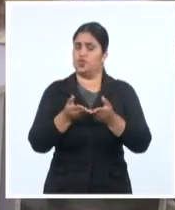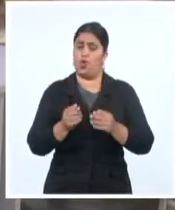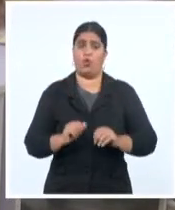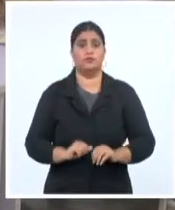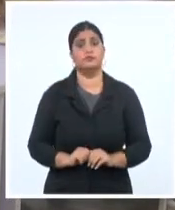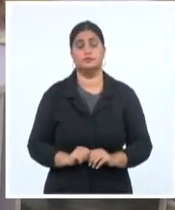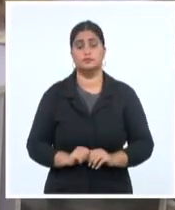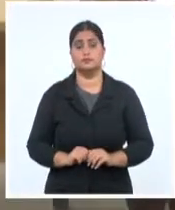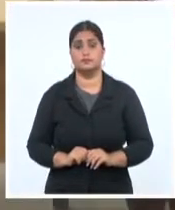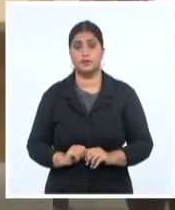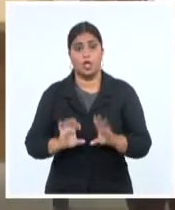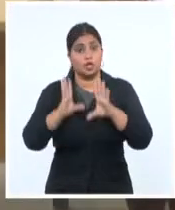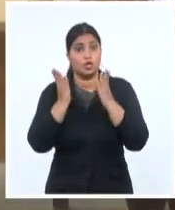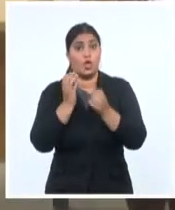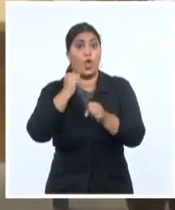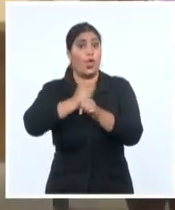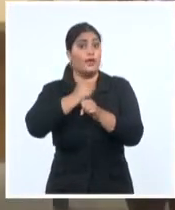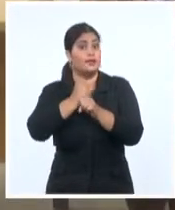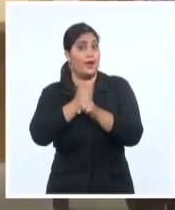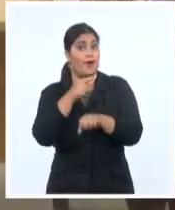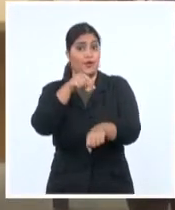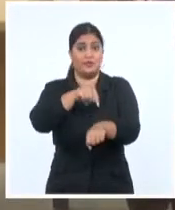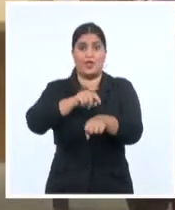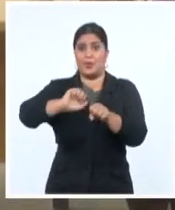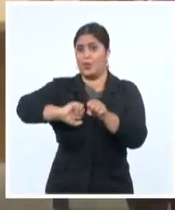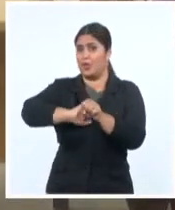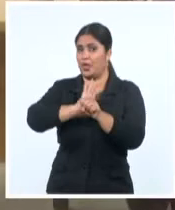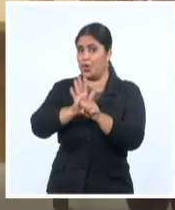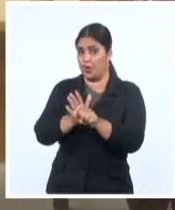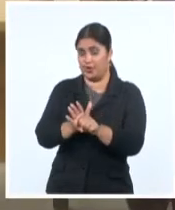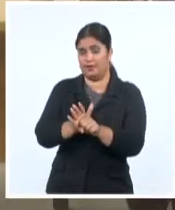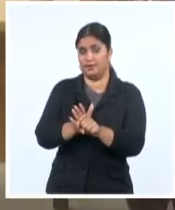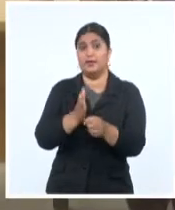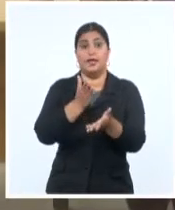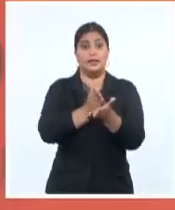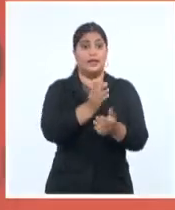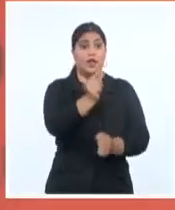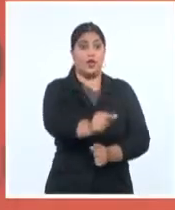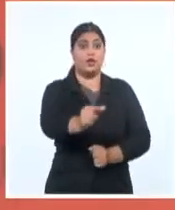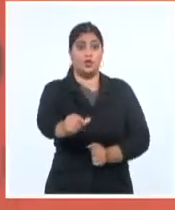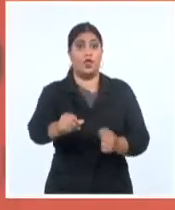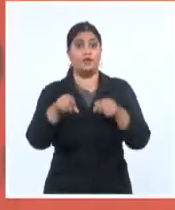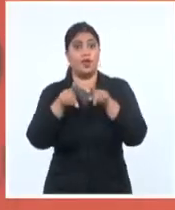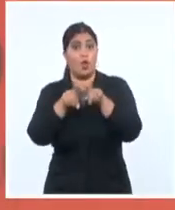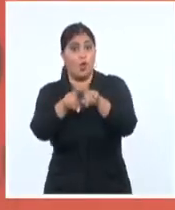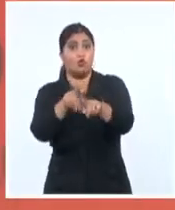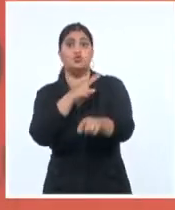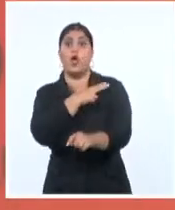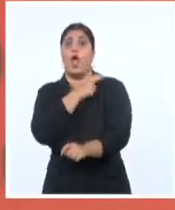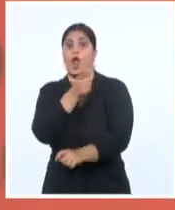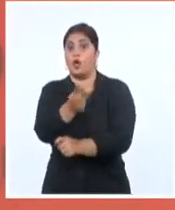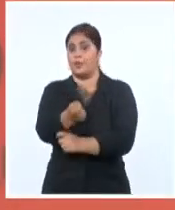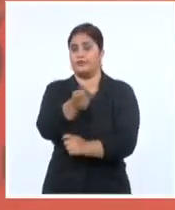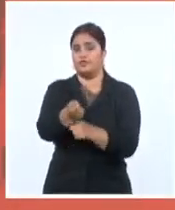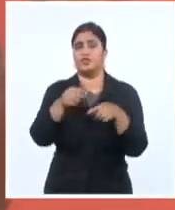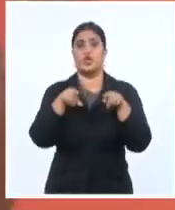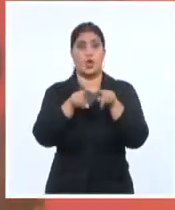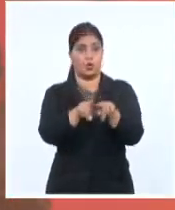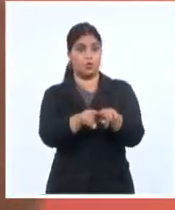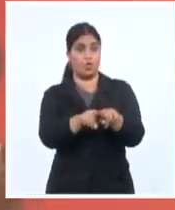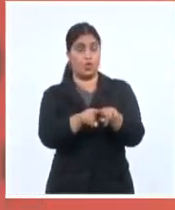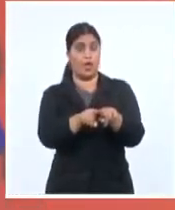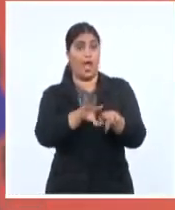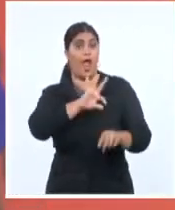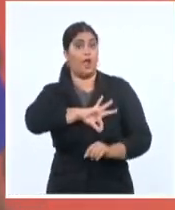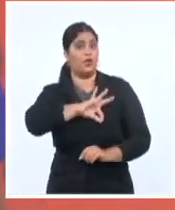en zona roja y de las buenas prácticas del trabajo comunitario del estudiantado en estrecho vínculo con los delegados, se pueden aprovechar lecciones para